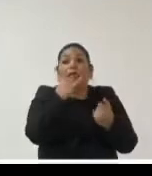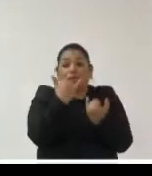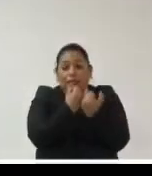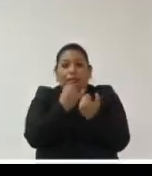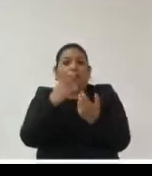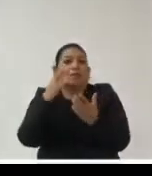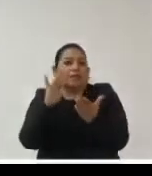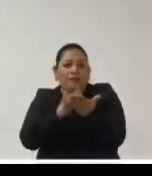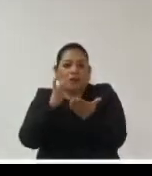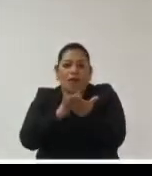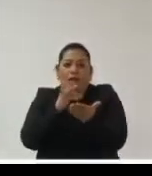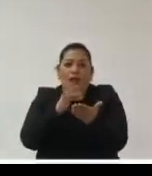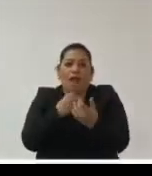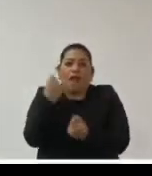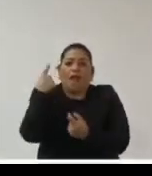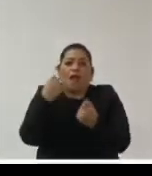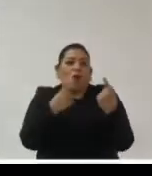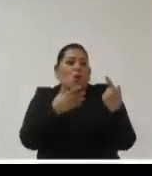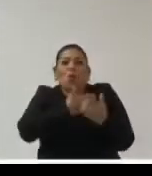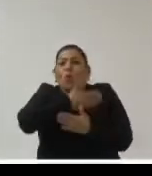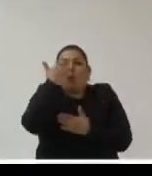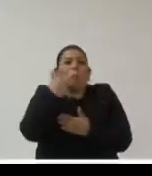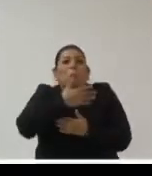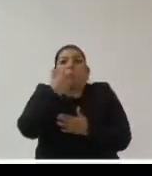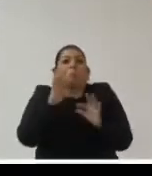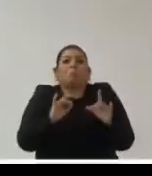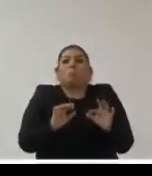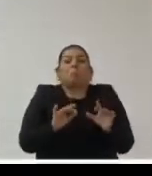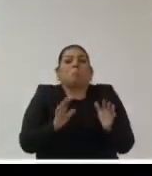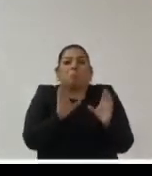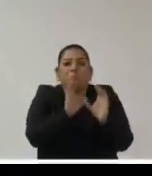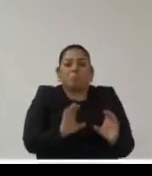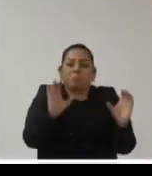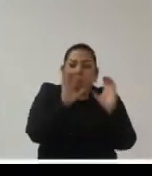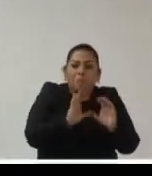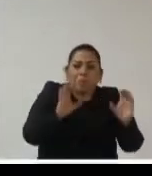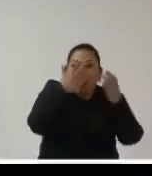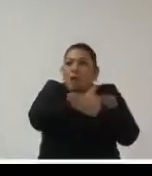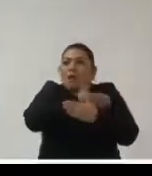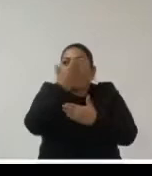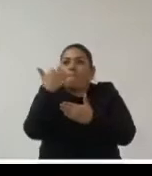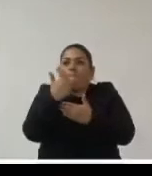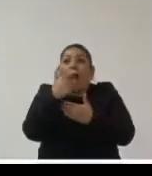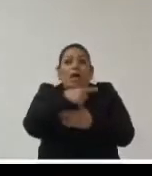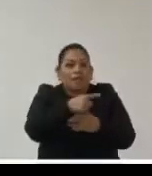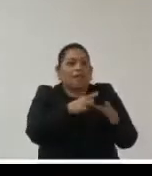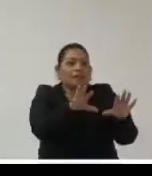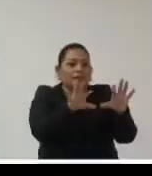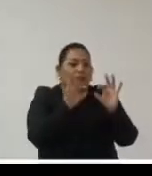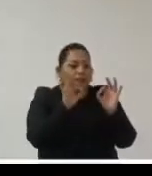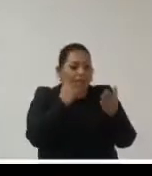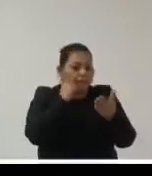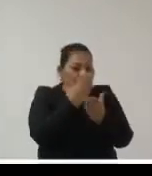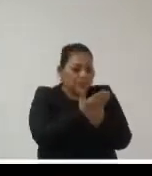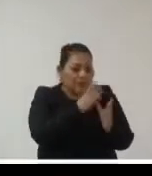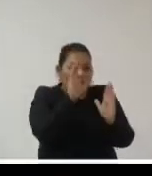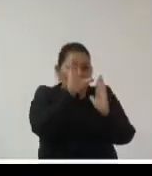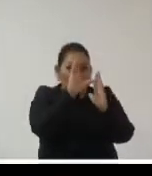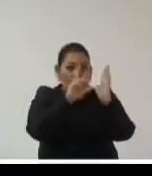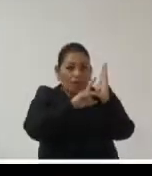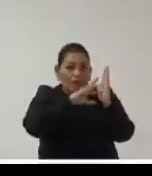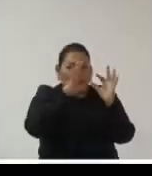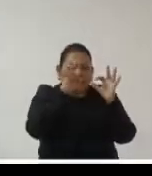ya no puede haber archivistas que no tengan un adecuado conocimiento en las tecnologías de la información por el otro lado